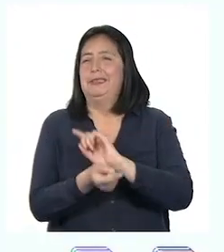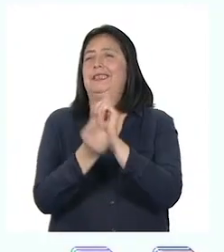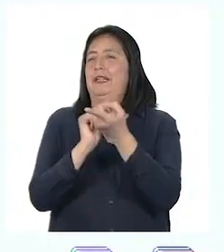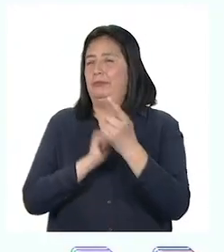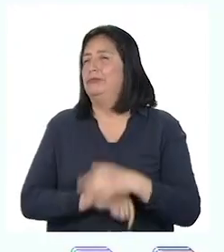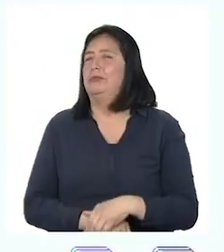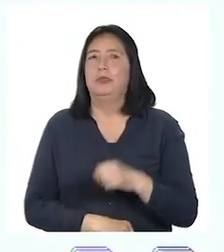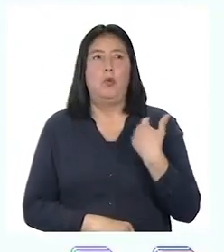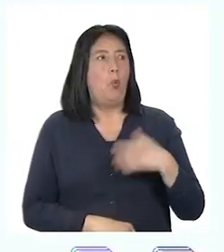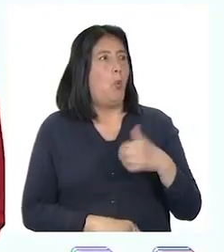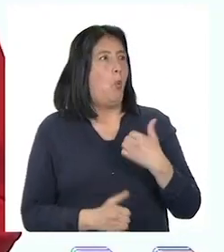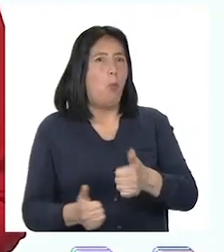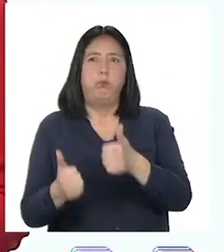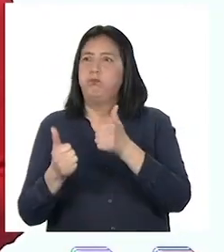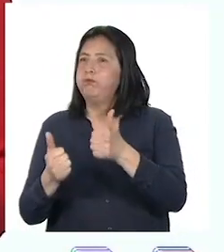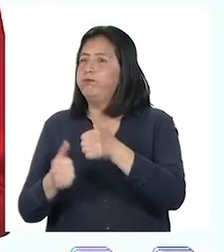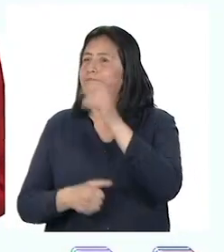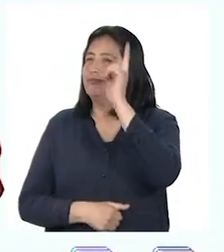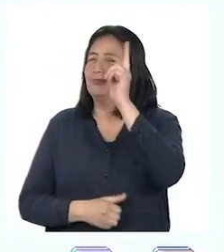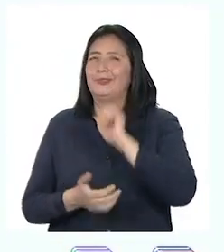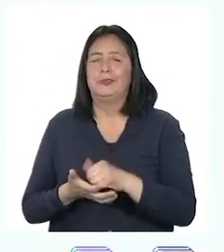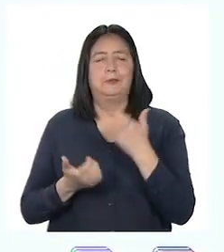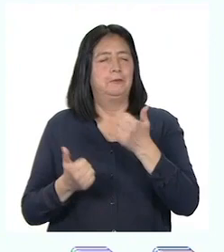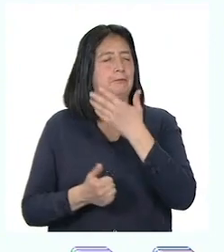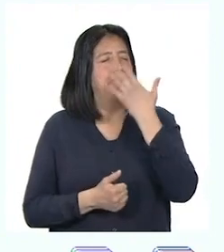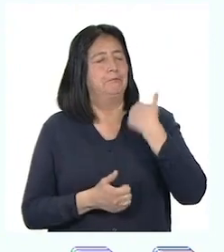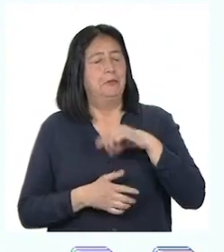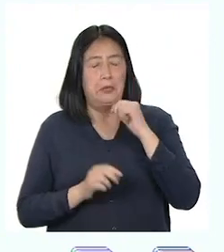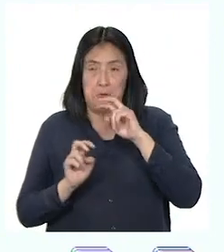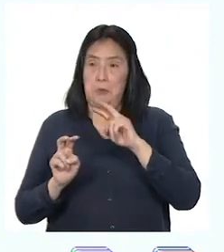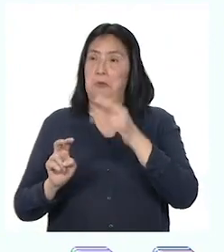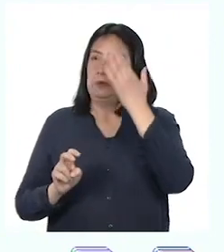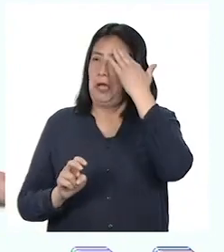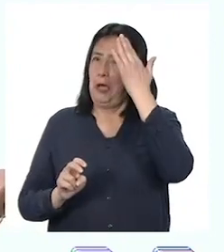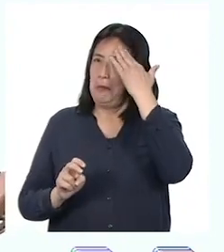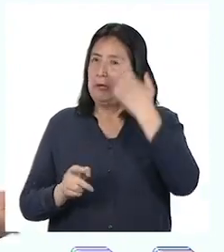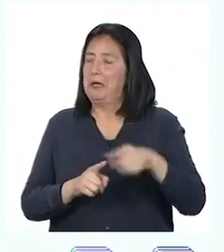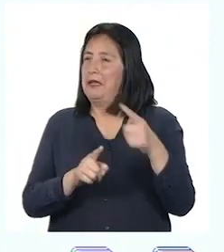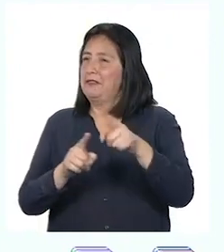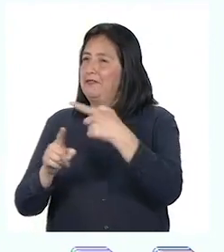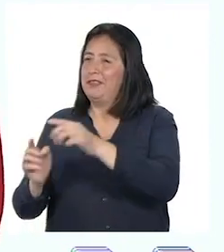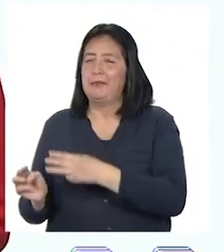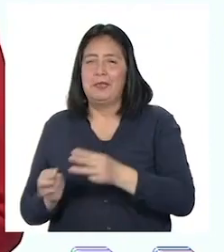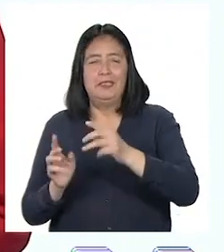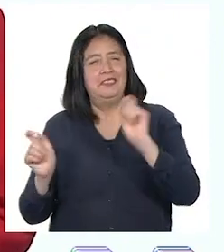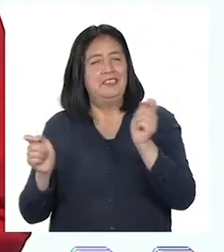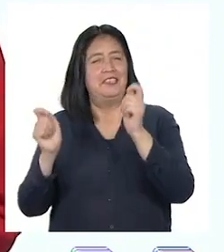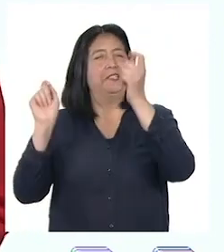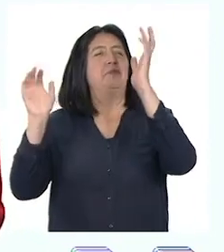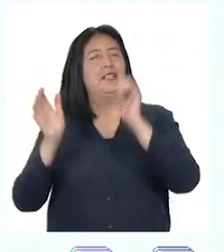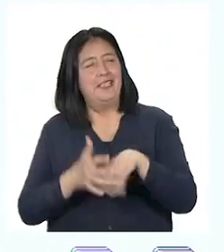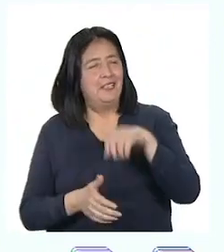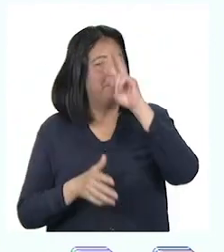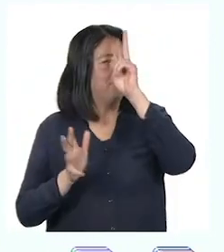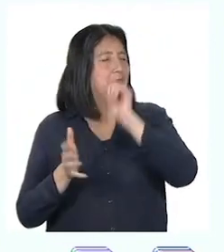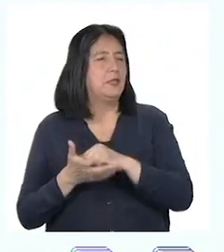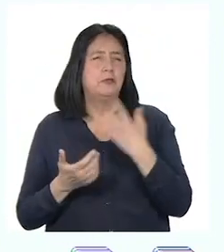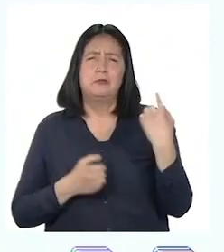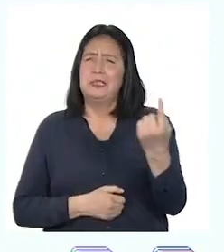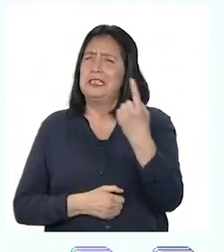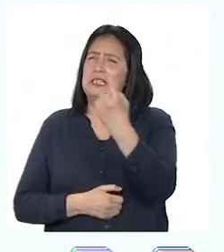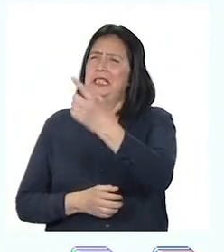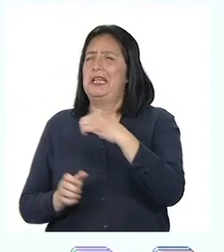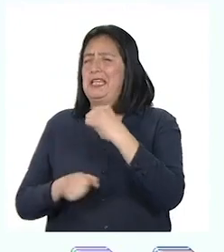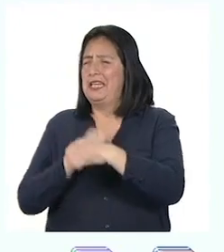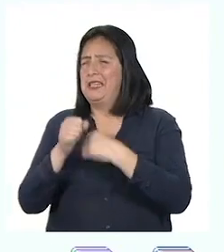cambio. ¡Qué excelente, profesora! Ha sido el mejor descubrimiento saber que existen distintas maneras de celebrar las fiestas patrias y que cada